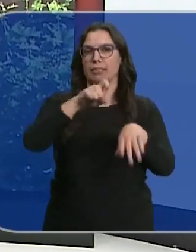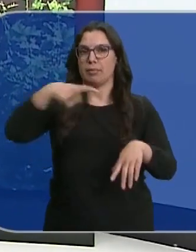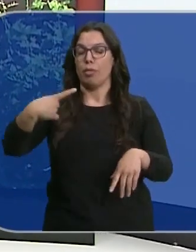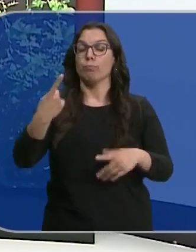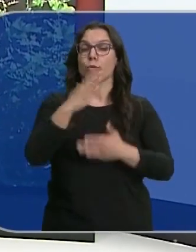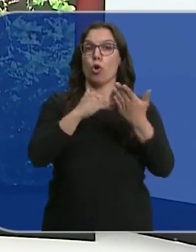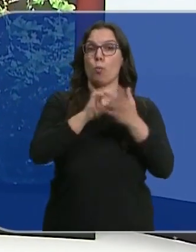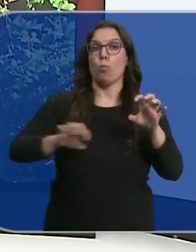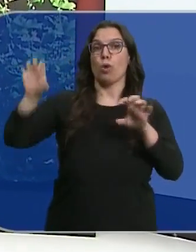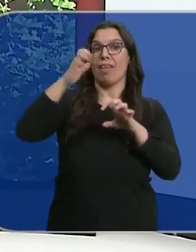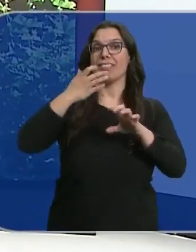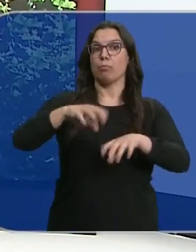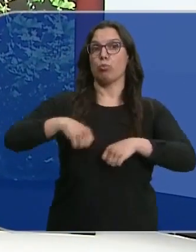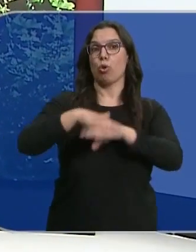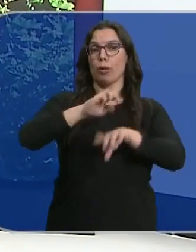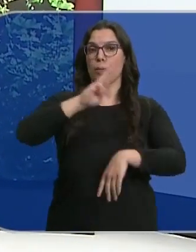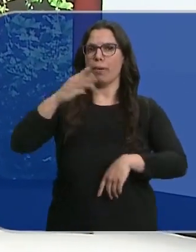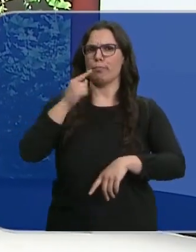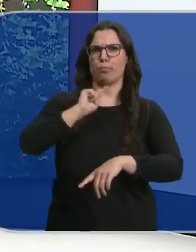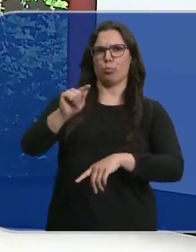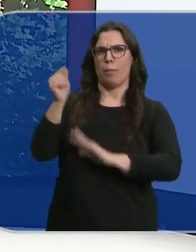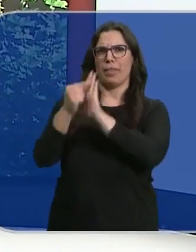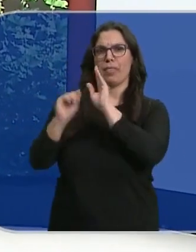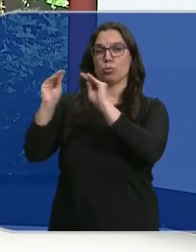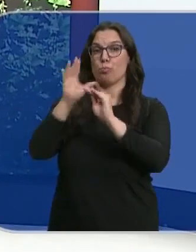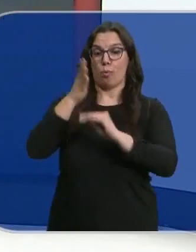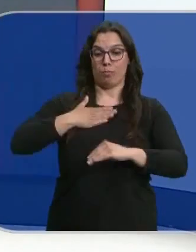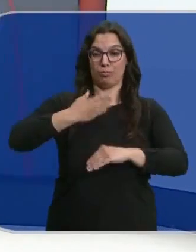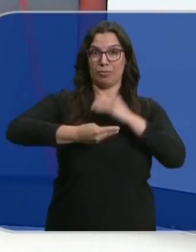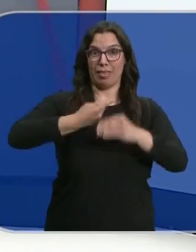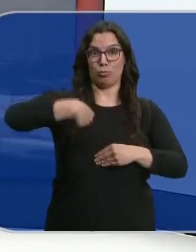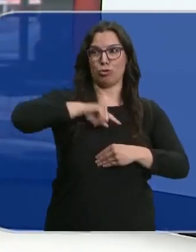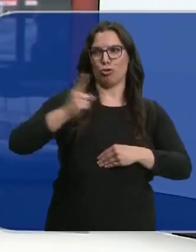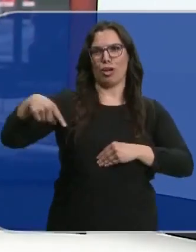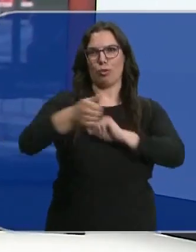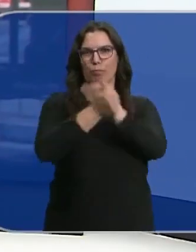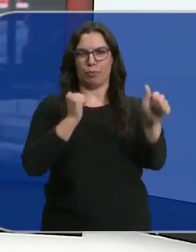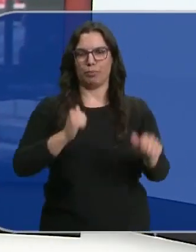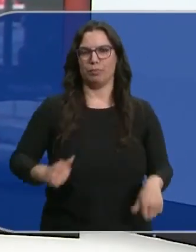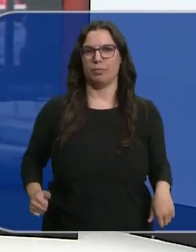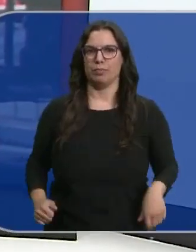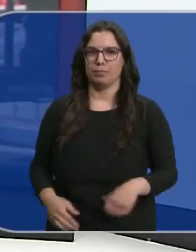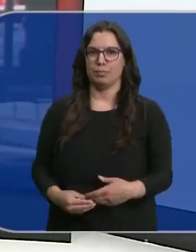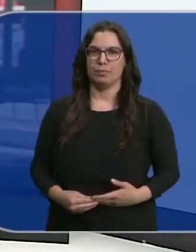por las comunidades gobernadas por el PP. Denuncian que son una copia de lo que están haciendo ellos. Roberto Caubilla.